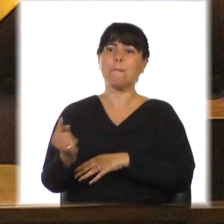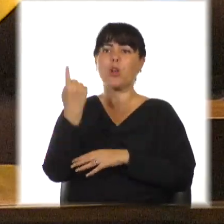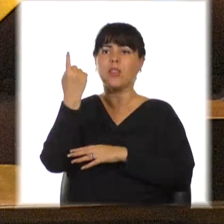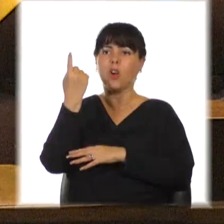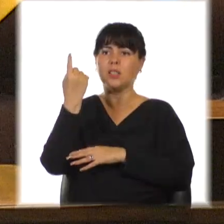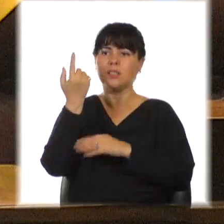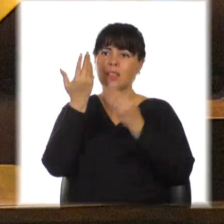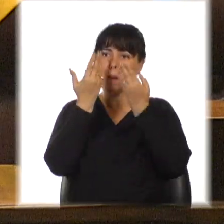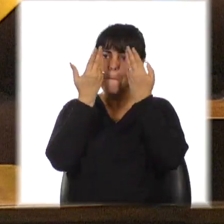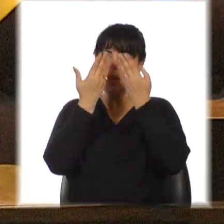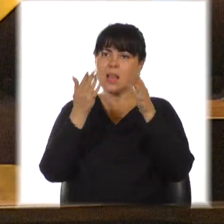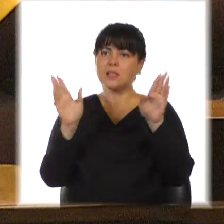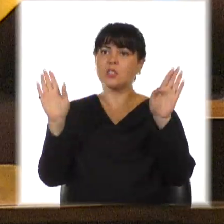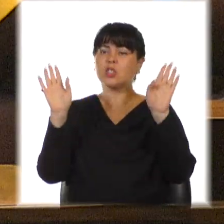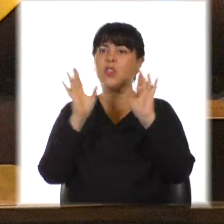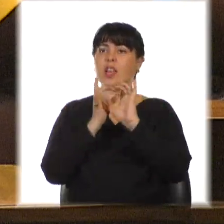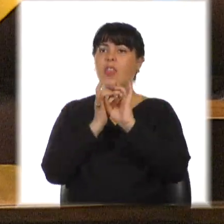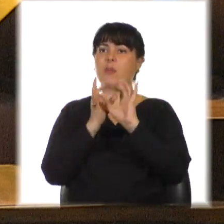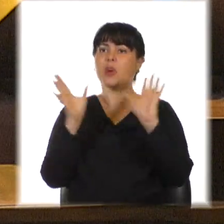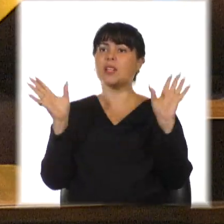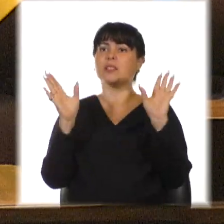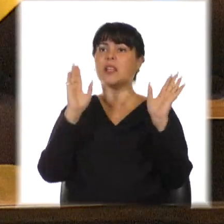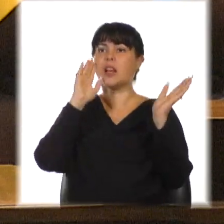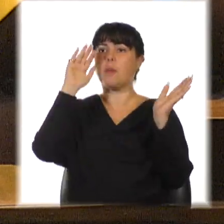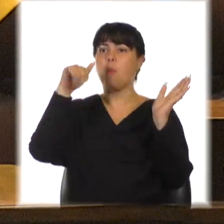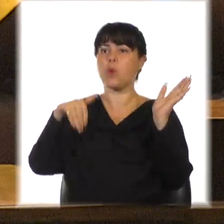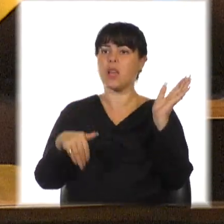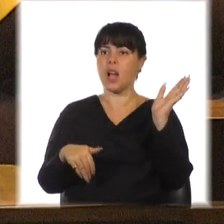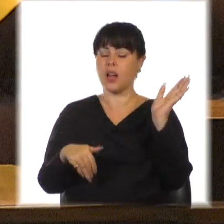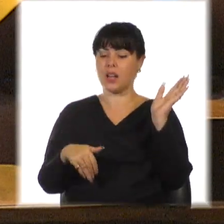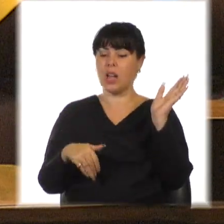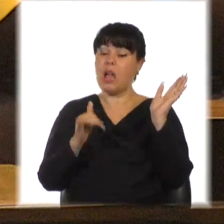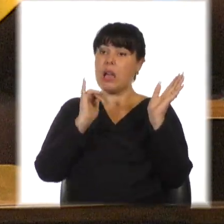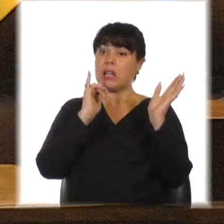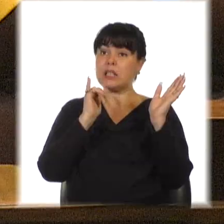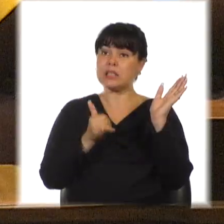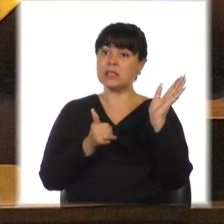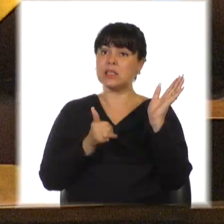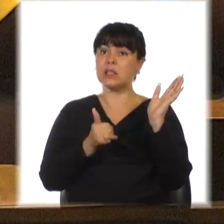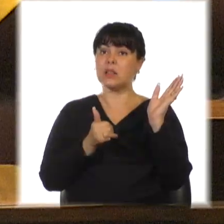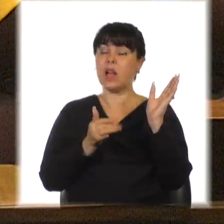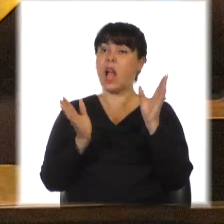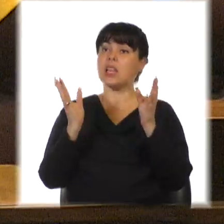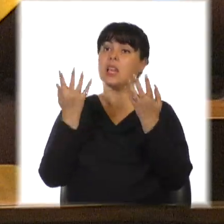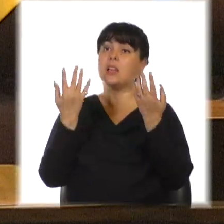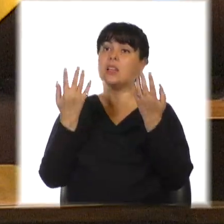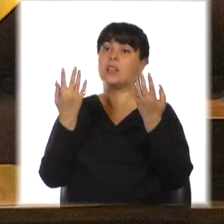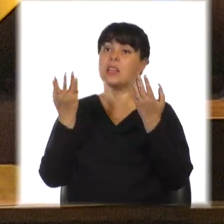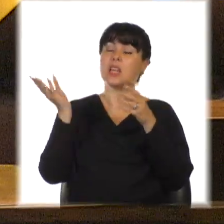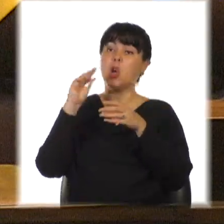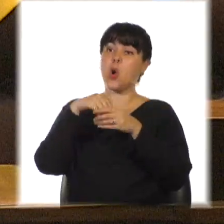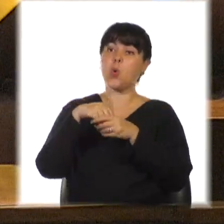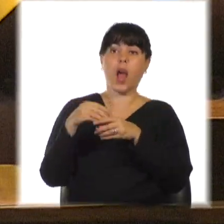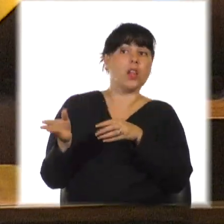esta ampliación de la democracia republicana que, si se precia de tal, nos debe incluir a todas, a